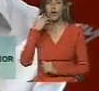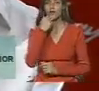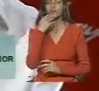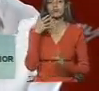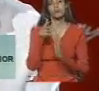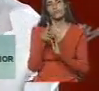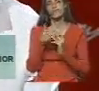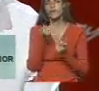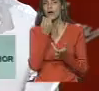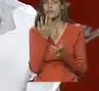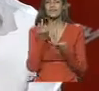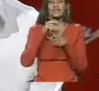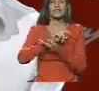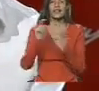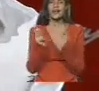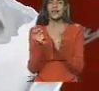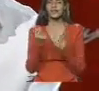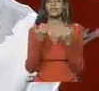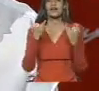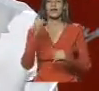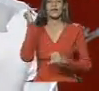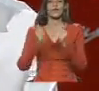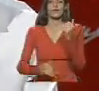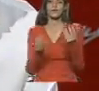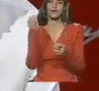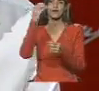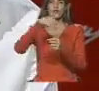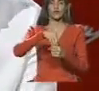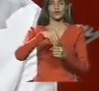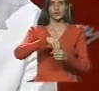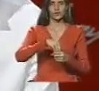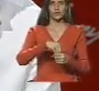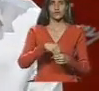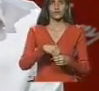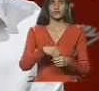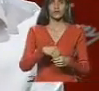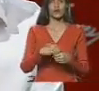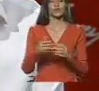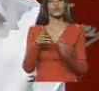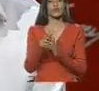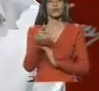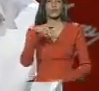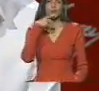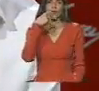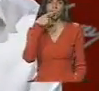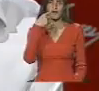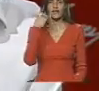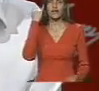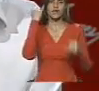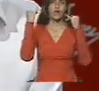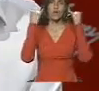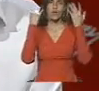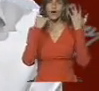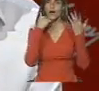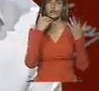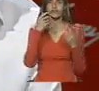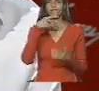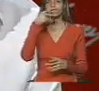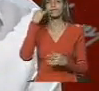en materia integral. Y ya la última incorporación fue la parte política, la parte ideológica.